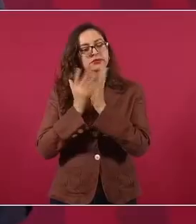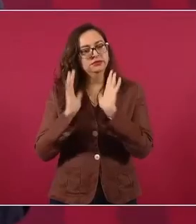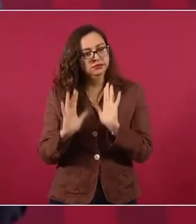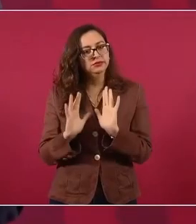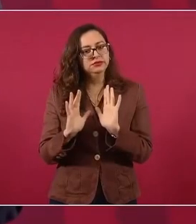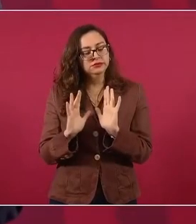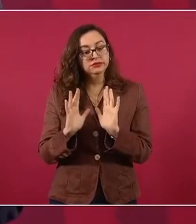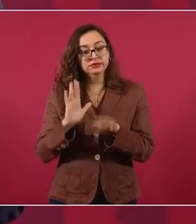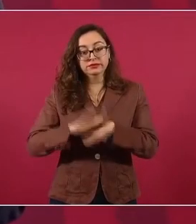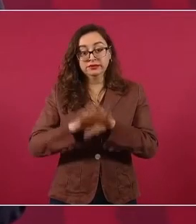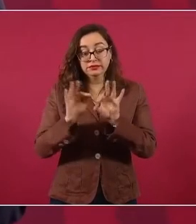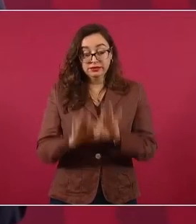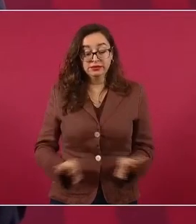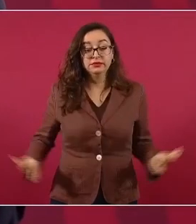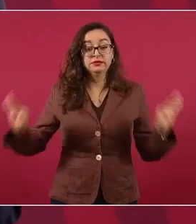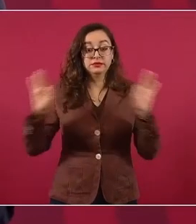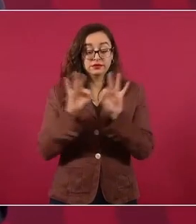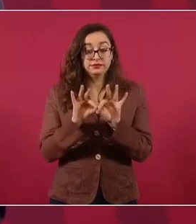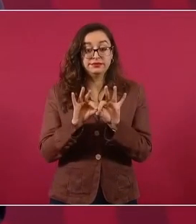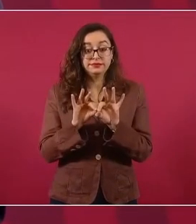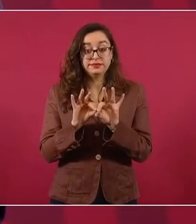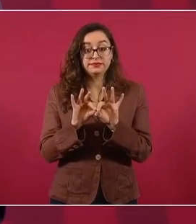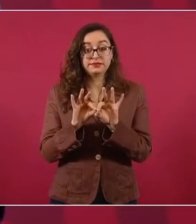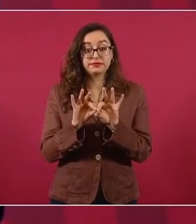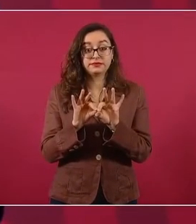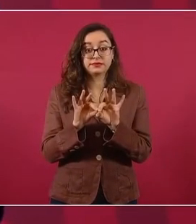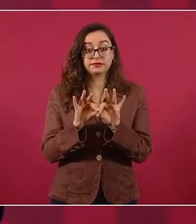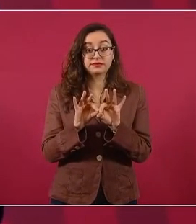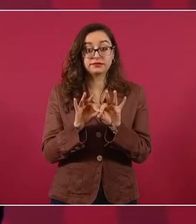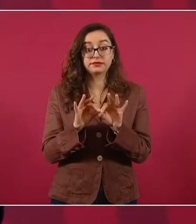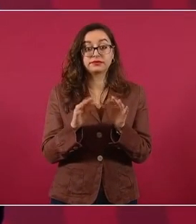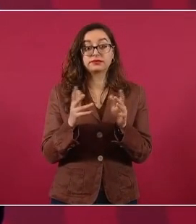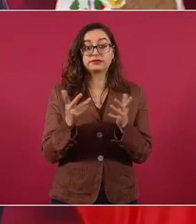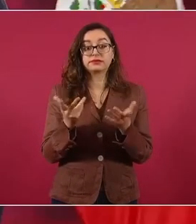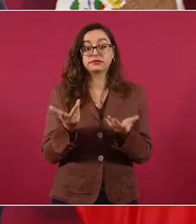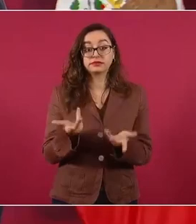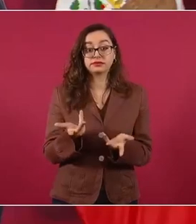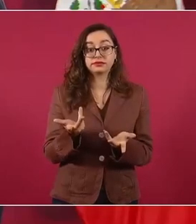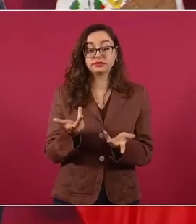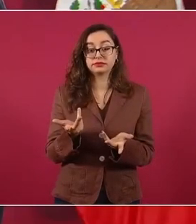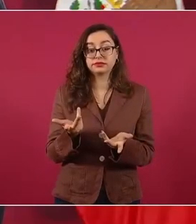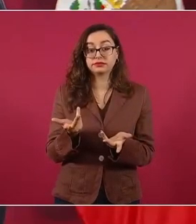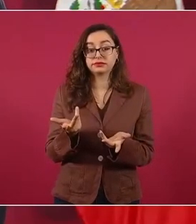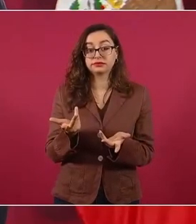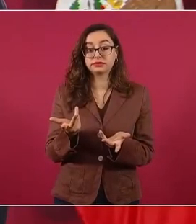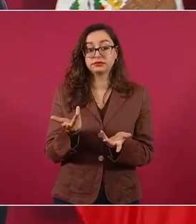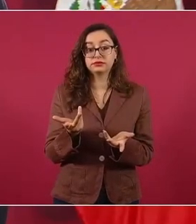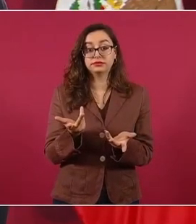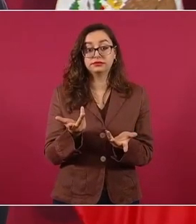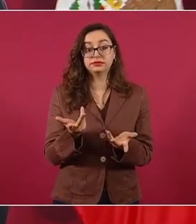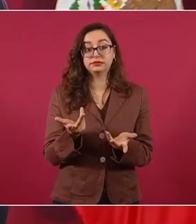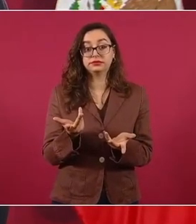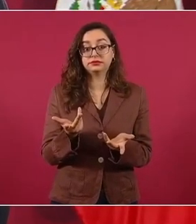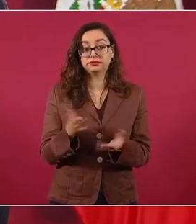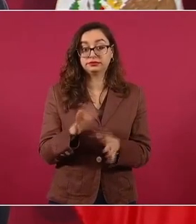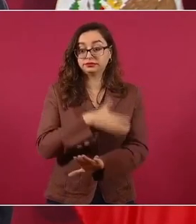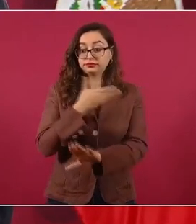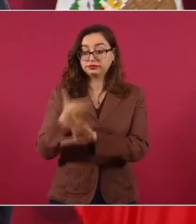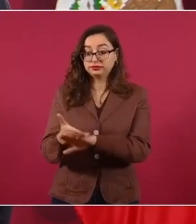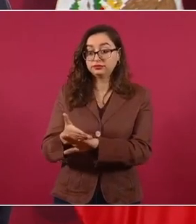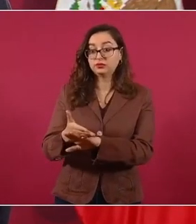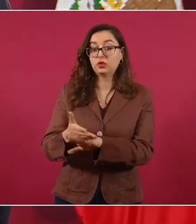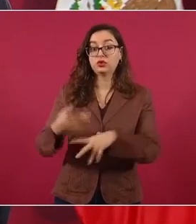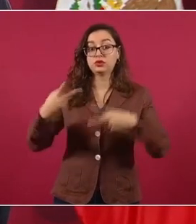el que no ha habido campaña en contra de los mexicanos,